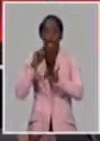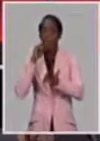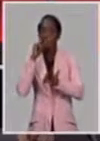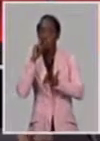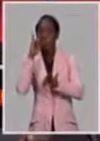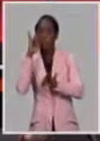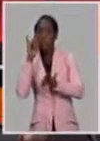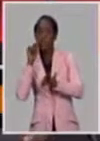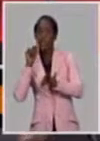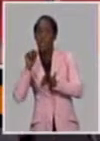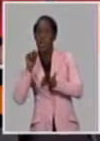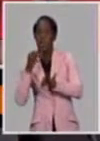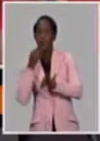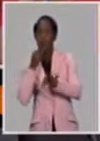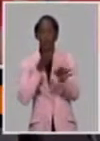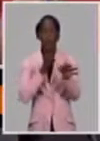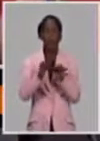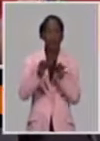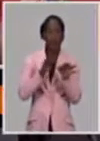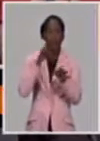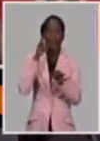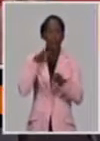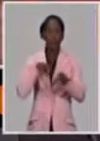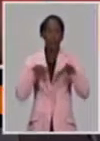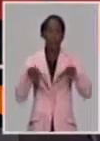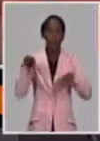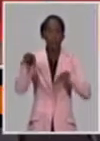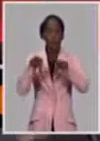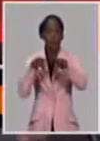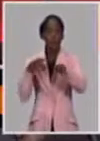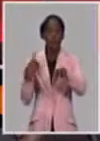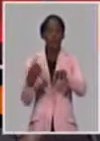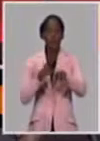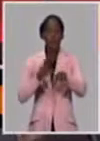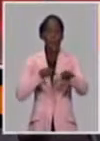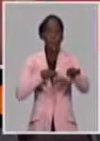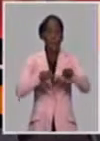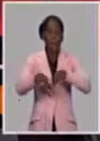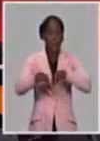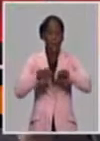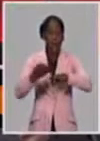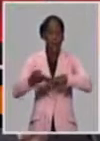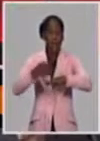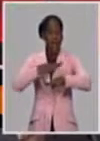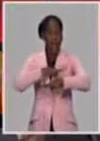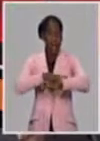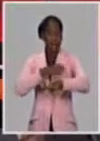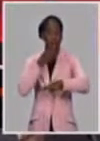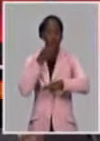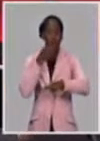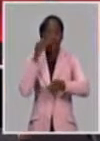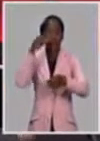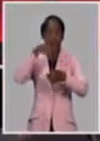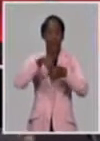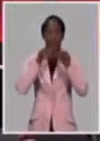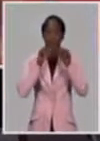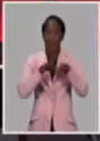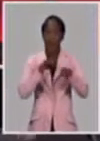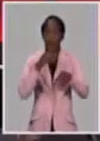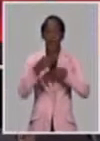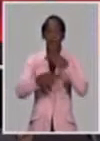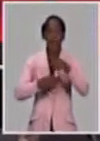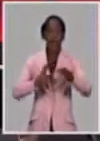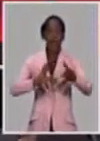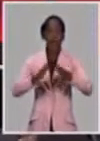Asesor, y bueno, ya lo dejamos, como decimos, listos para que se incube dentro del parque. Hoy nosotros tenemos